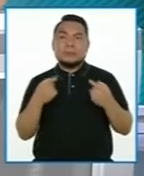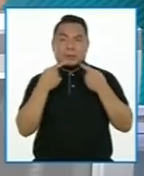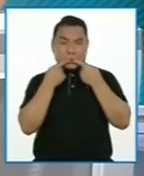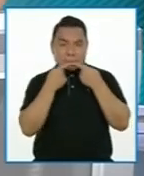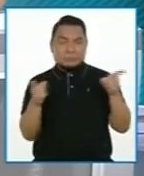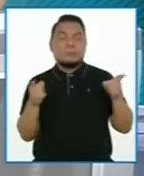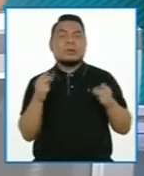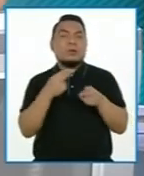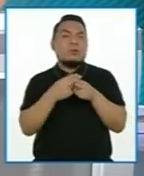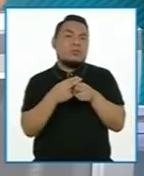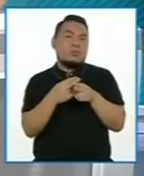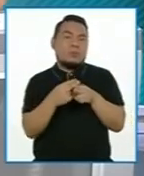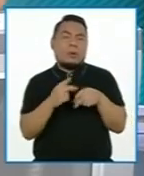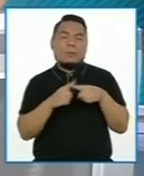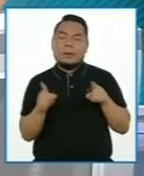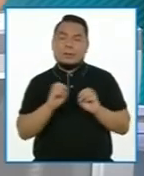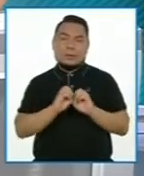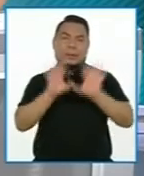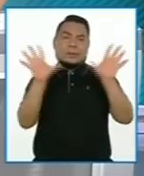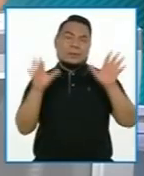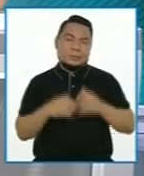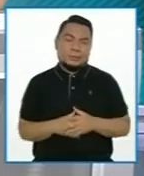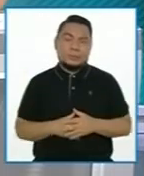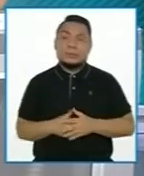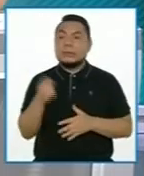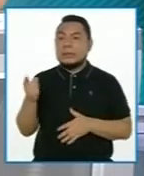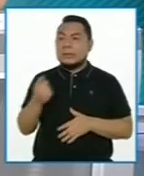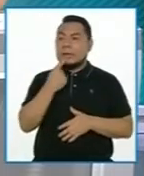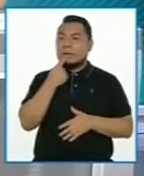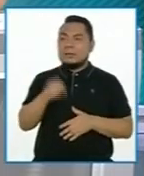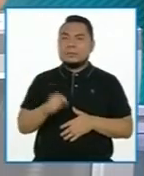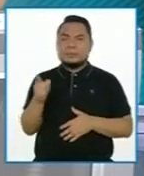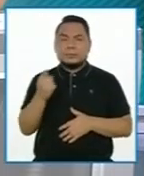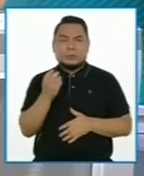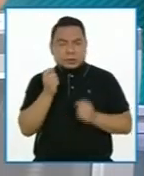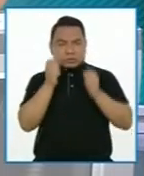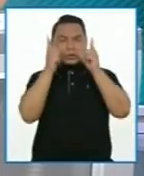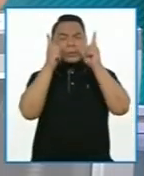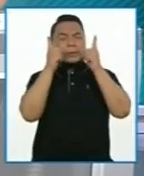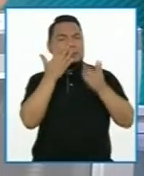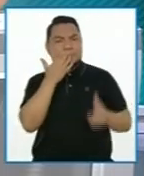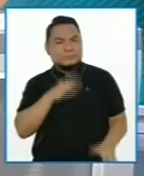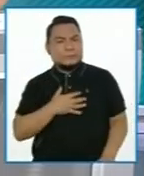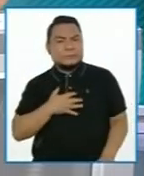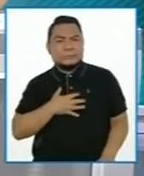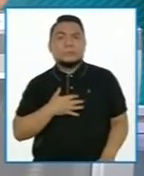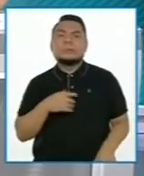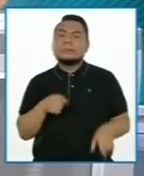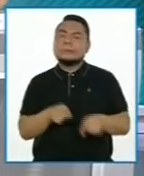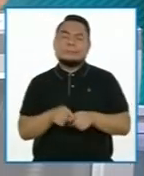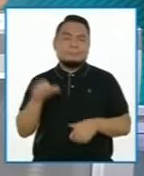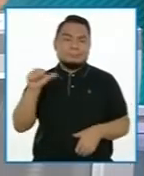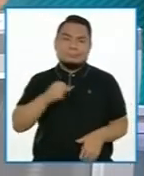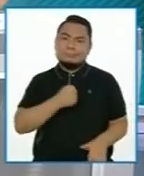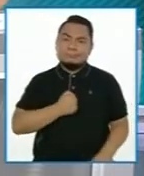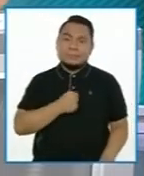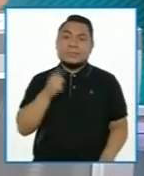pronunciamiento corto, pero bastante claro. Ha reiterado su indignación y ha sumado su decepción. Hablado de 800.